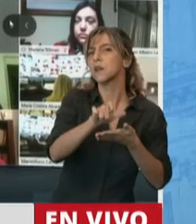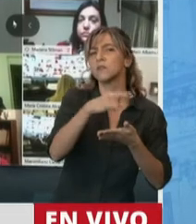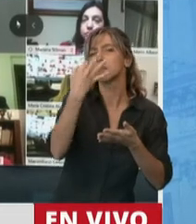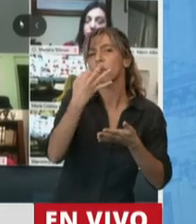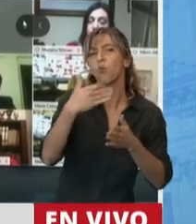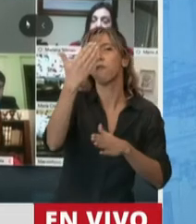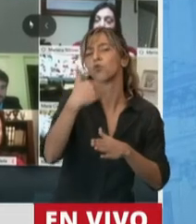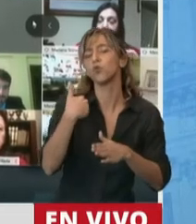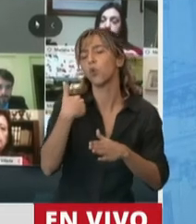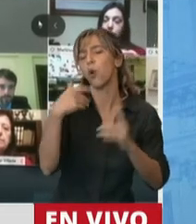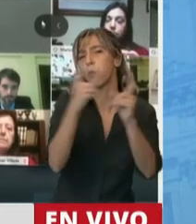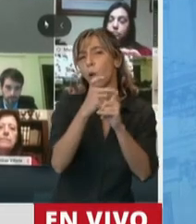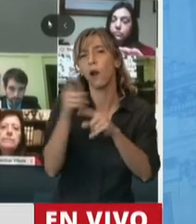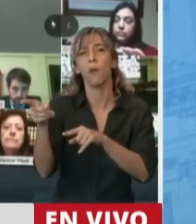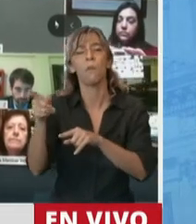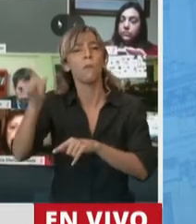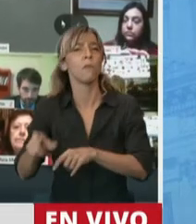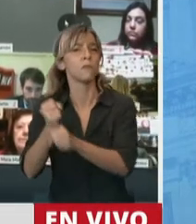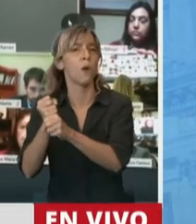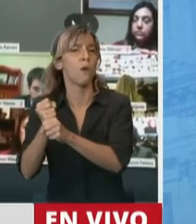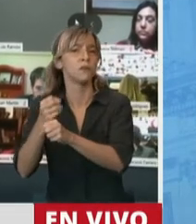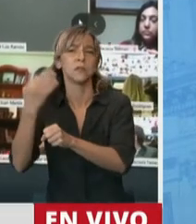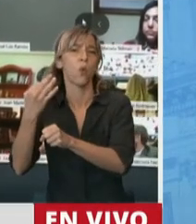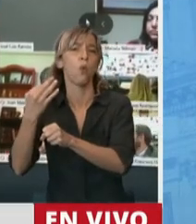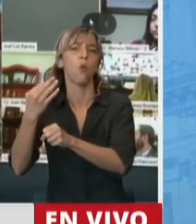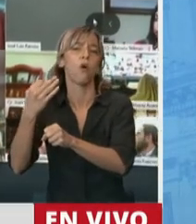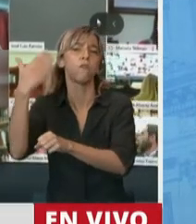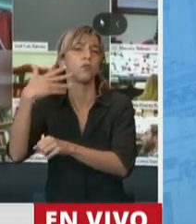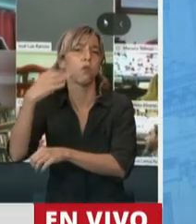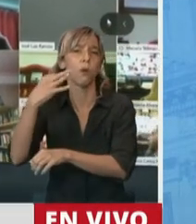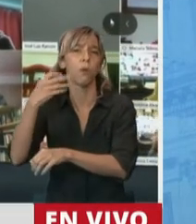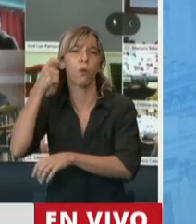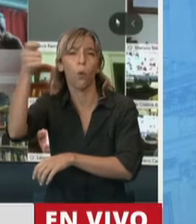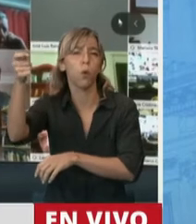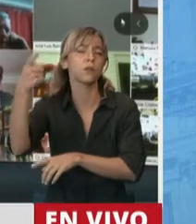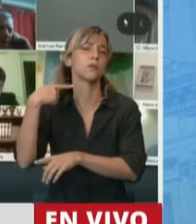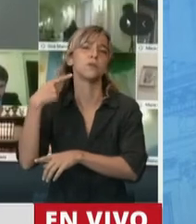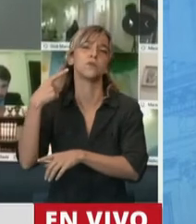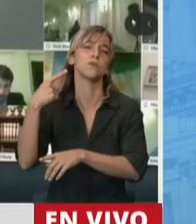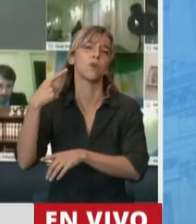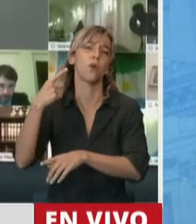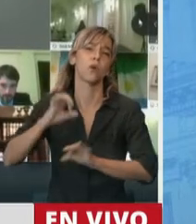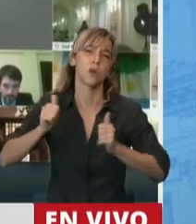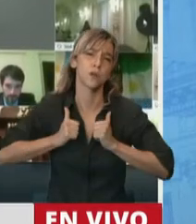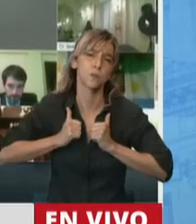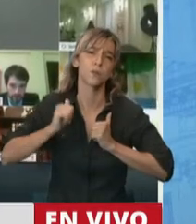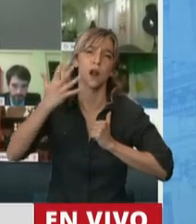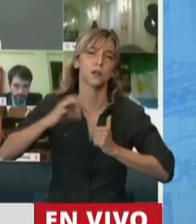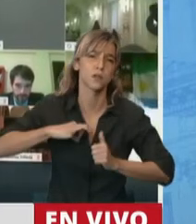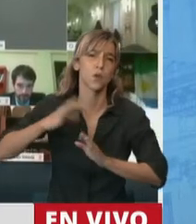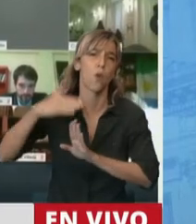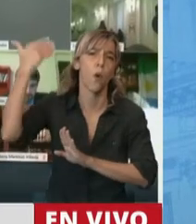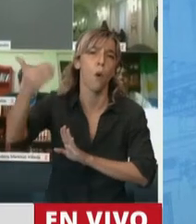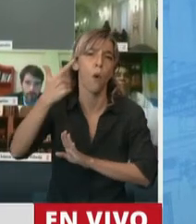a la instancia judicial y esperar cinco años que un tribunal laboral le defina si tenía o no